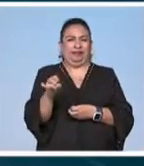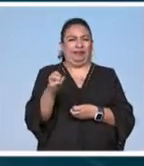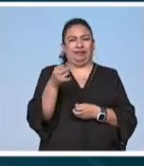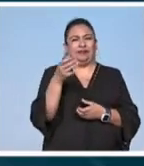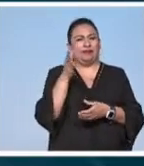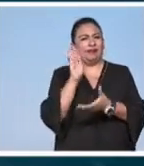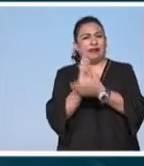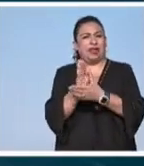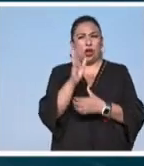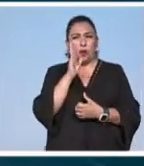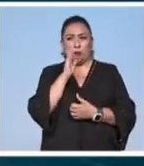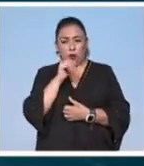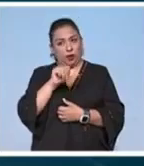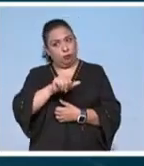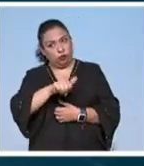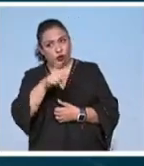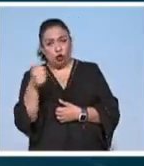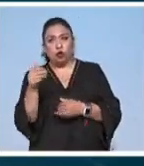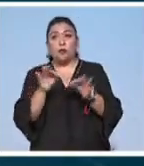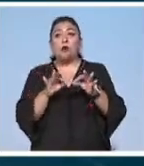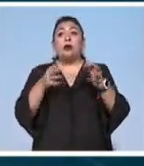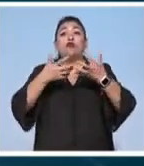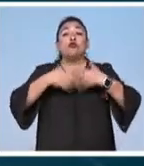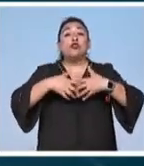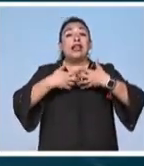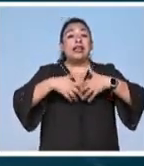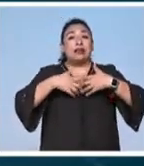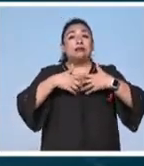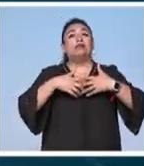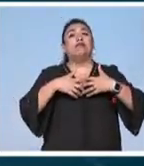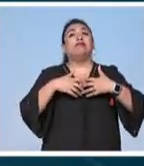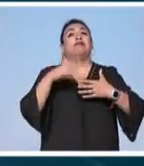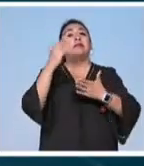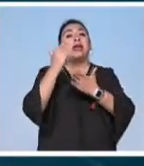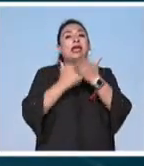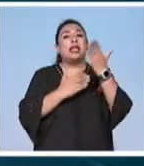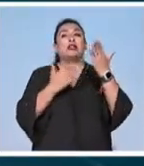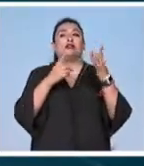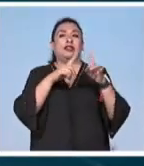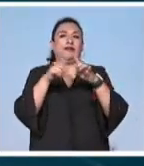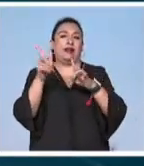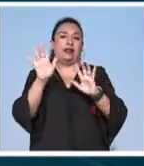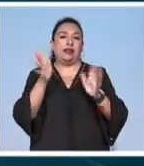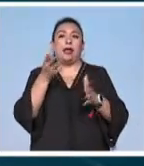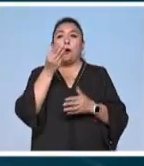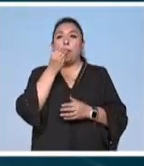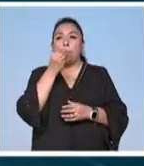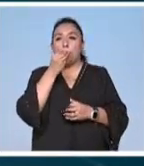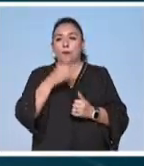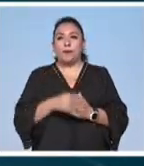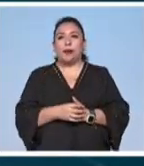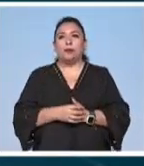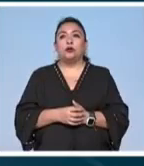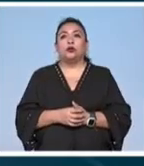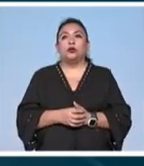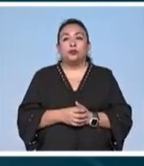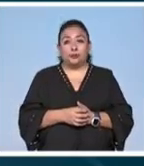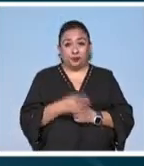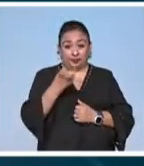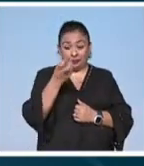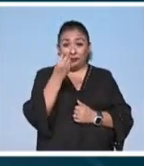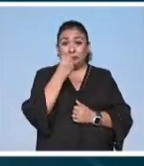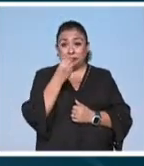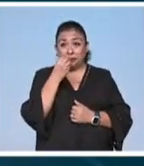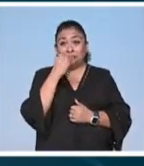ignorar pero al otro por otro lado la producción industrial ha reducido la variedad de aquello que comemos que es